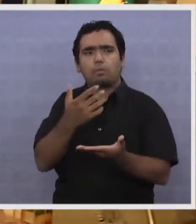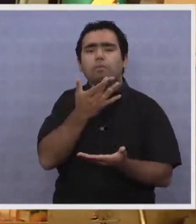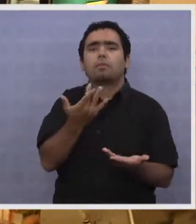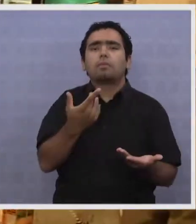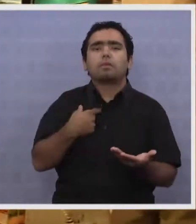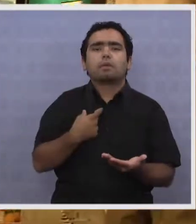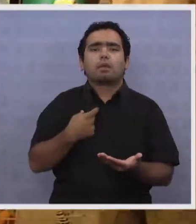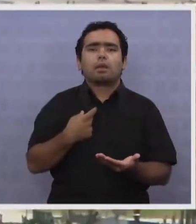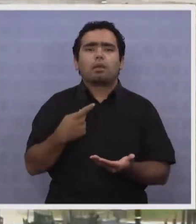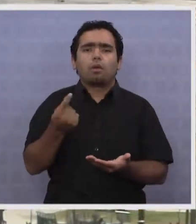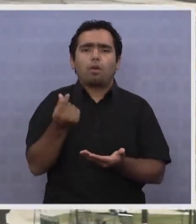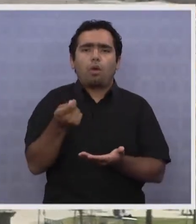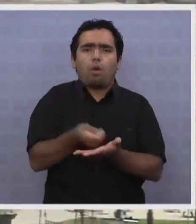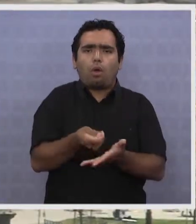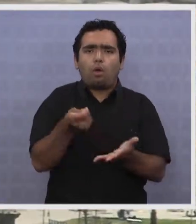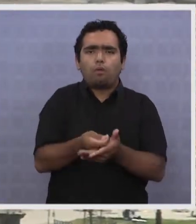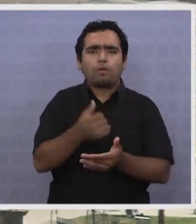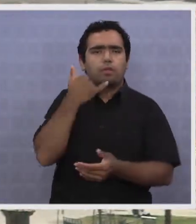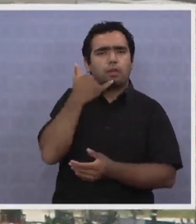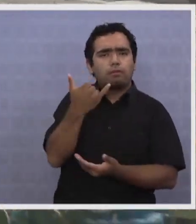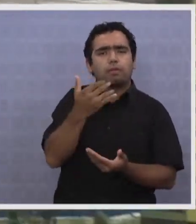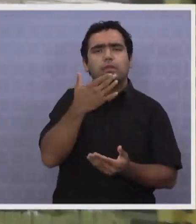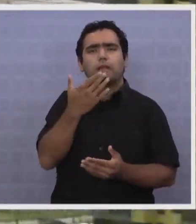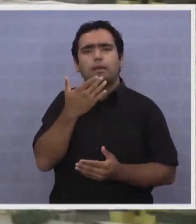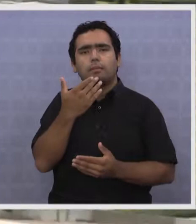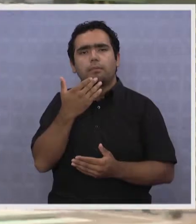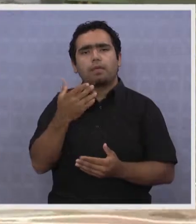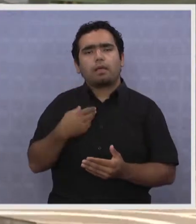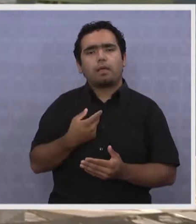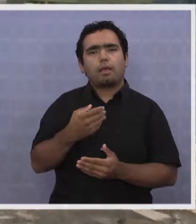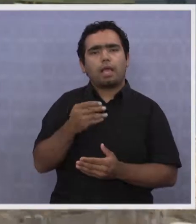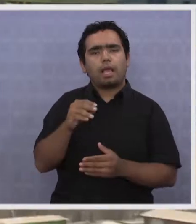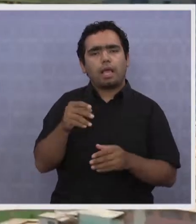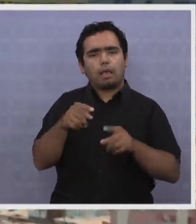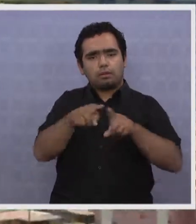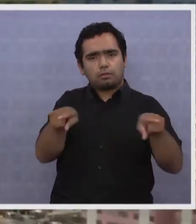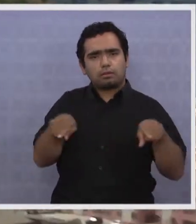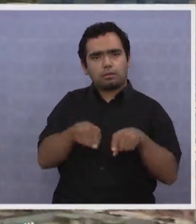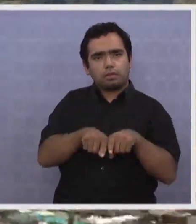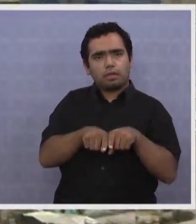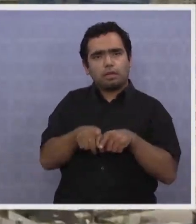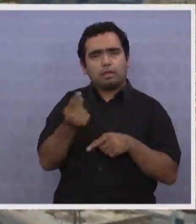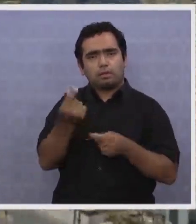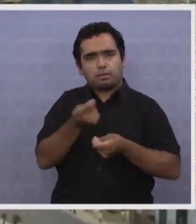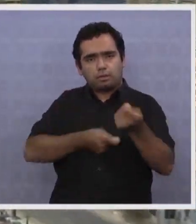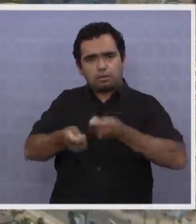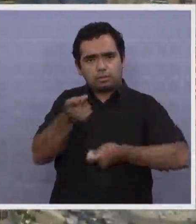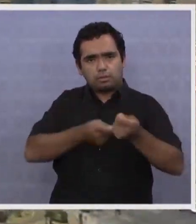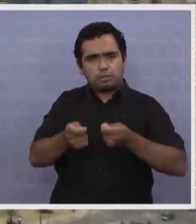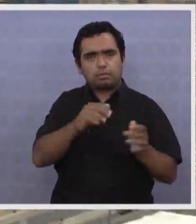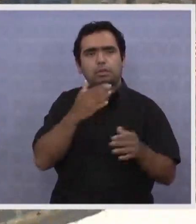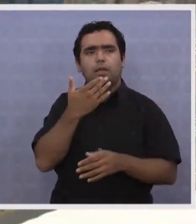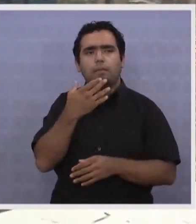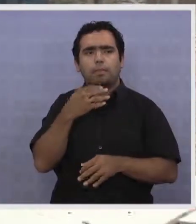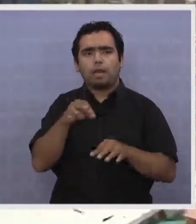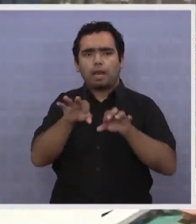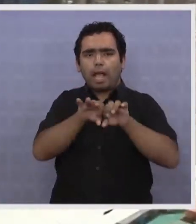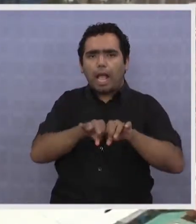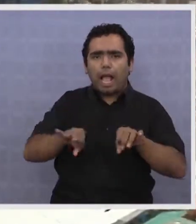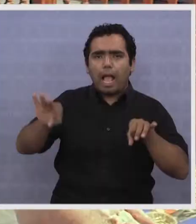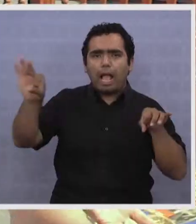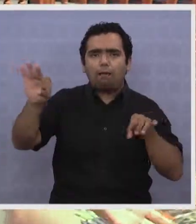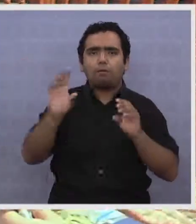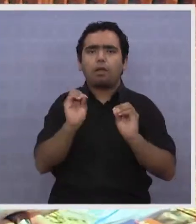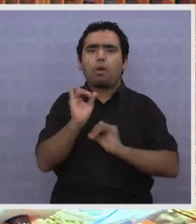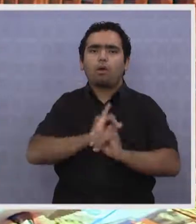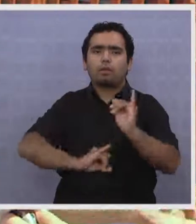de parte de las empresas de telefonía, tarjetas bancarias de casas comerciales o servicios de internet y cable. Lo que